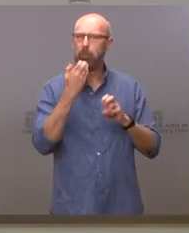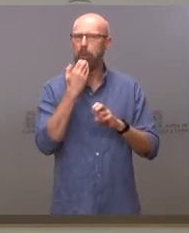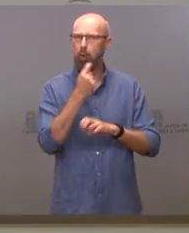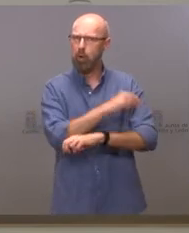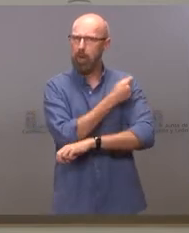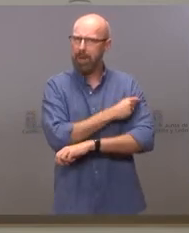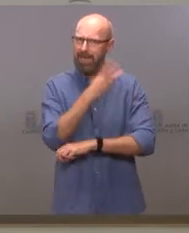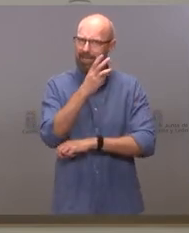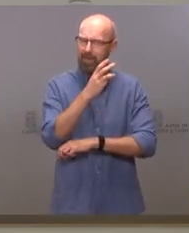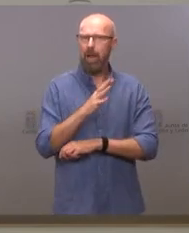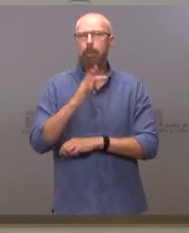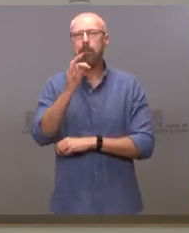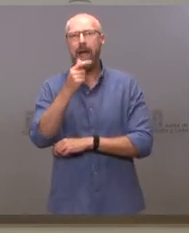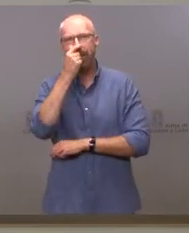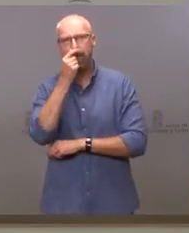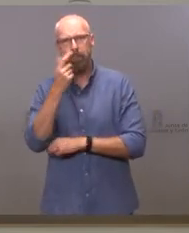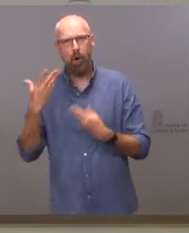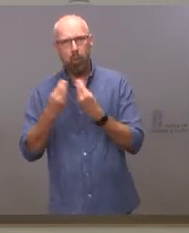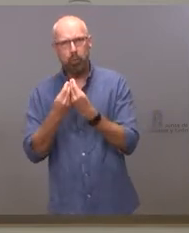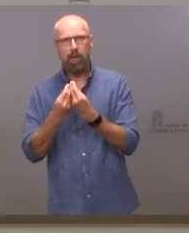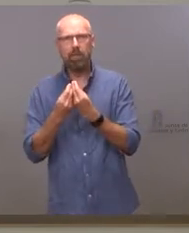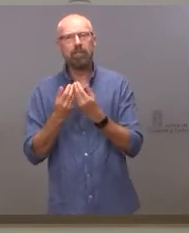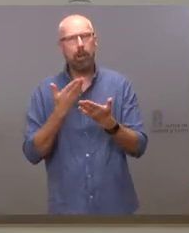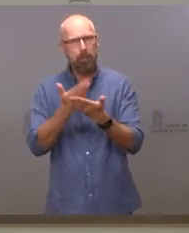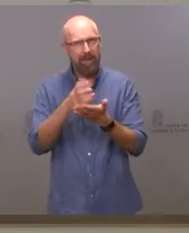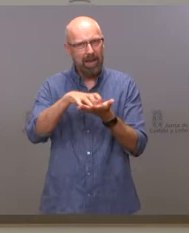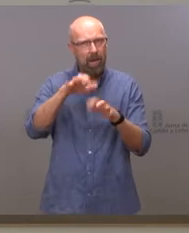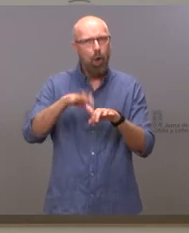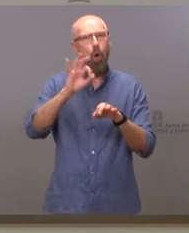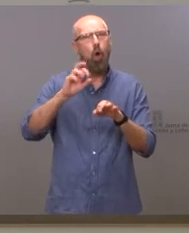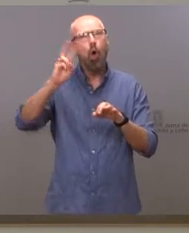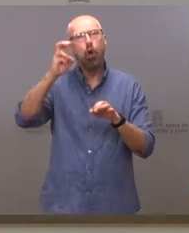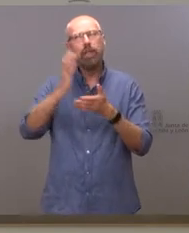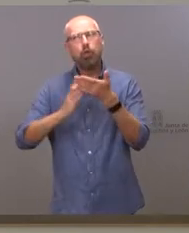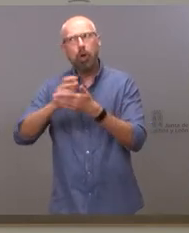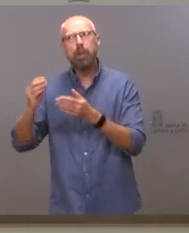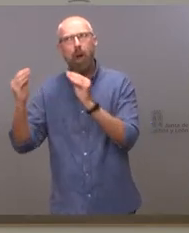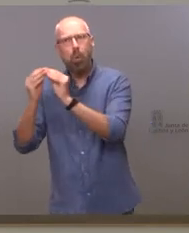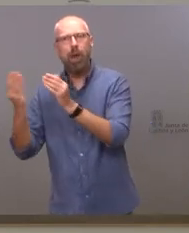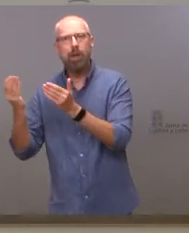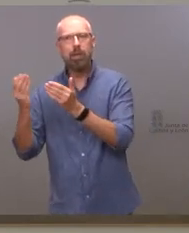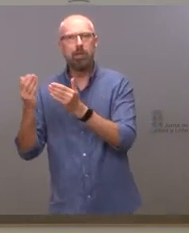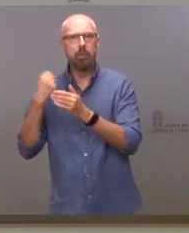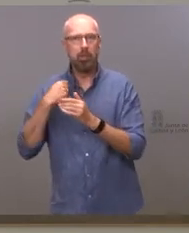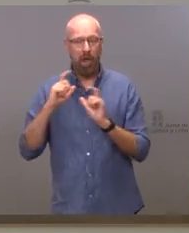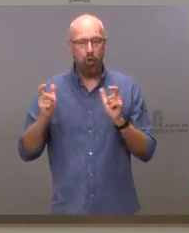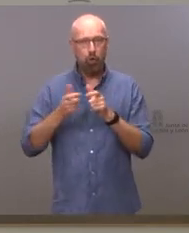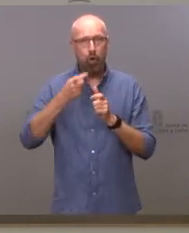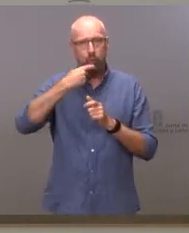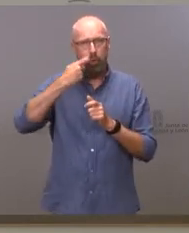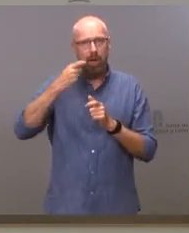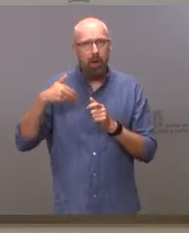Castilla y León. Lo han hecho más autonomías. Me gustaría saber también dónde está en este momento la reunión con Tudanca. No sé si han contestado ya la